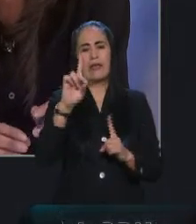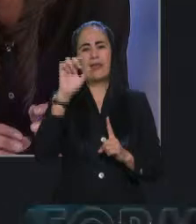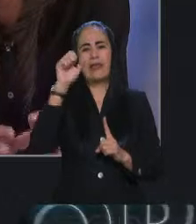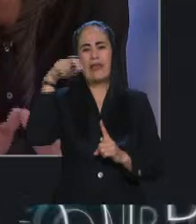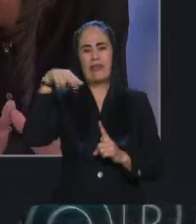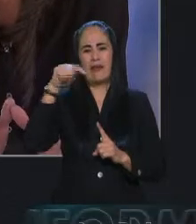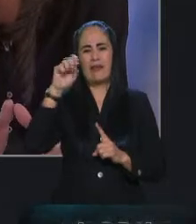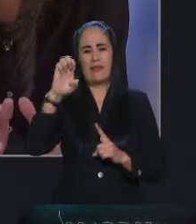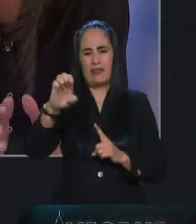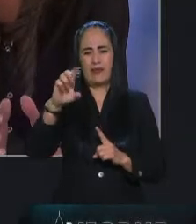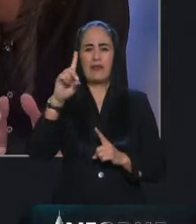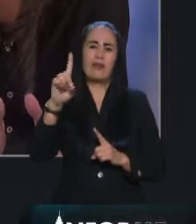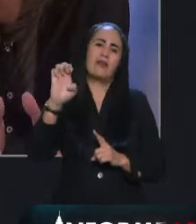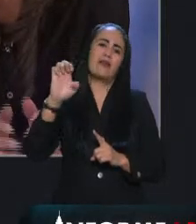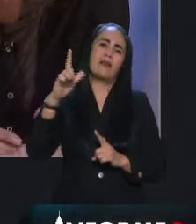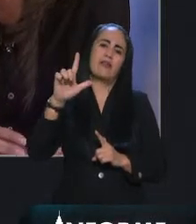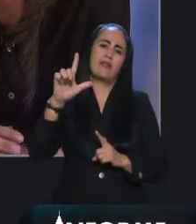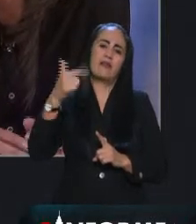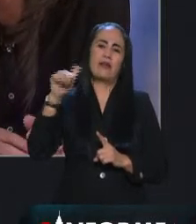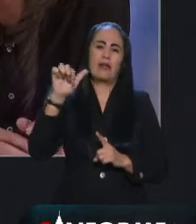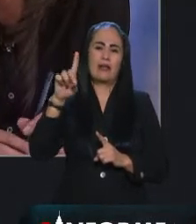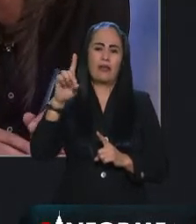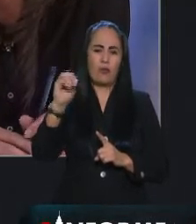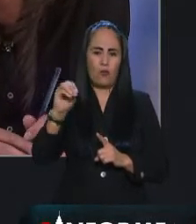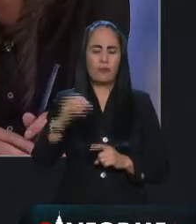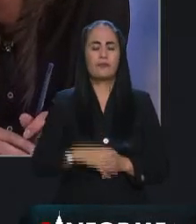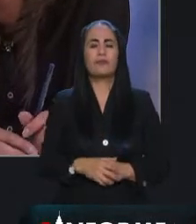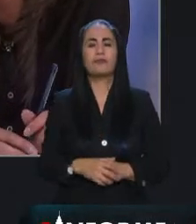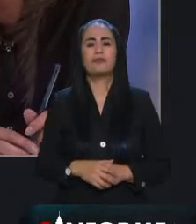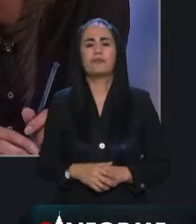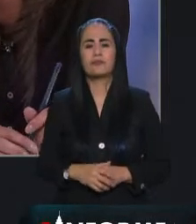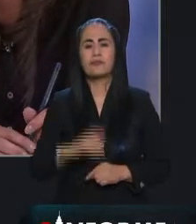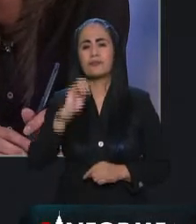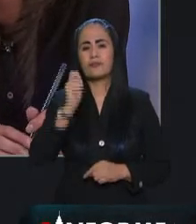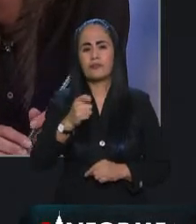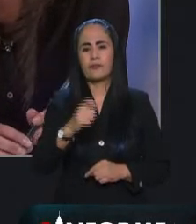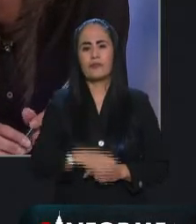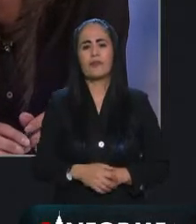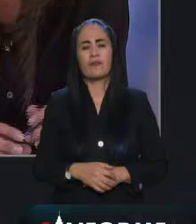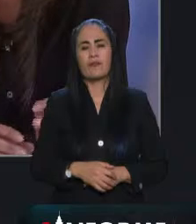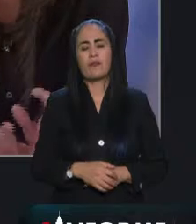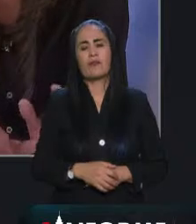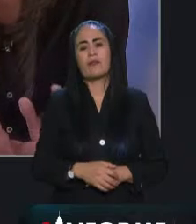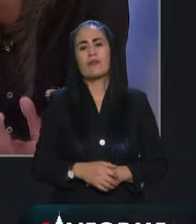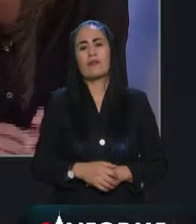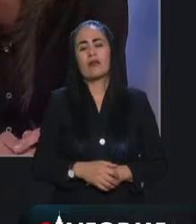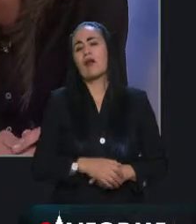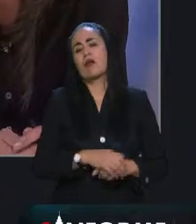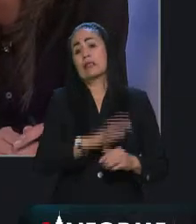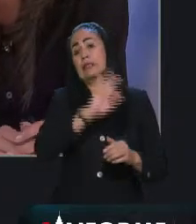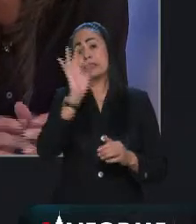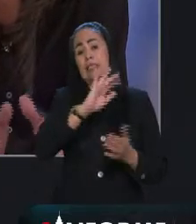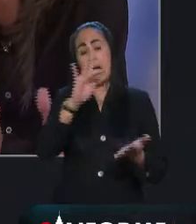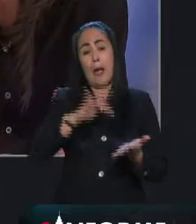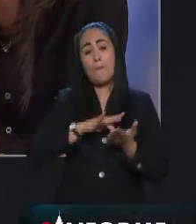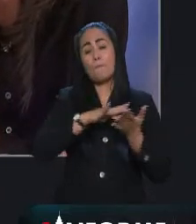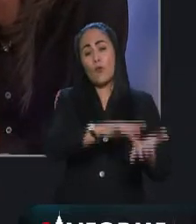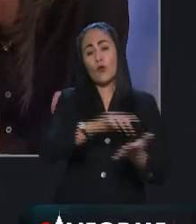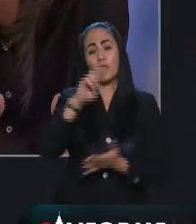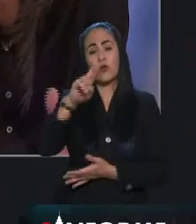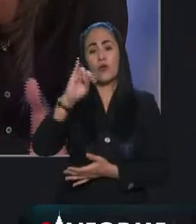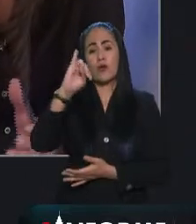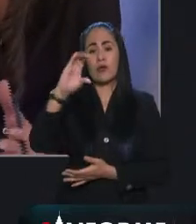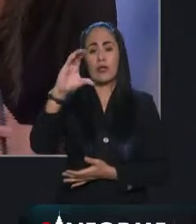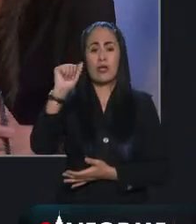digamos, ahí también hay otro elemento y es el respaldo de un Ricardo Monreal en todo esto, que